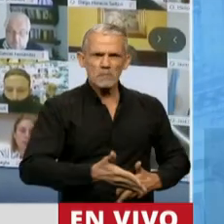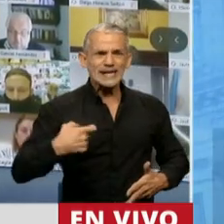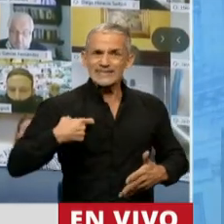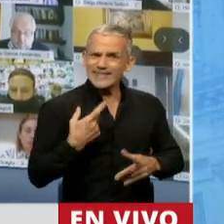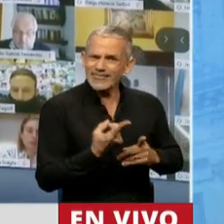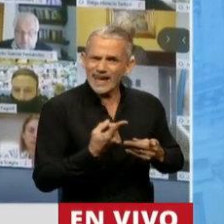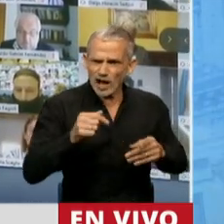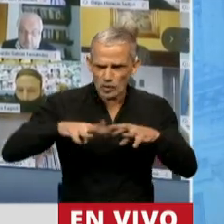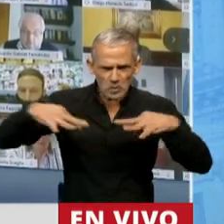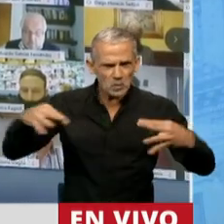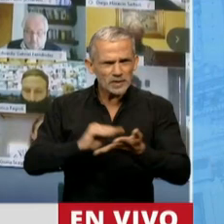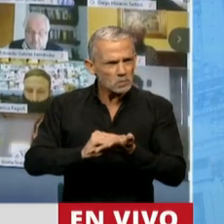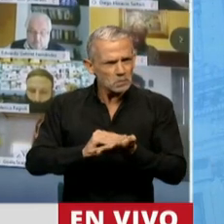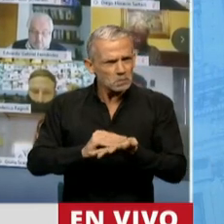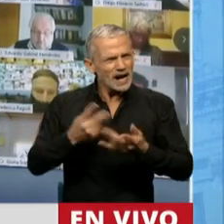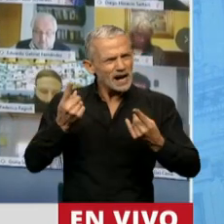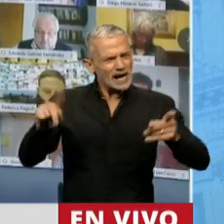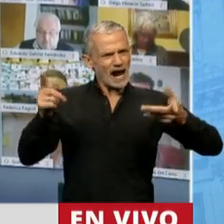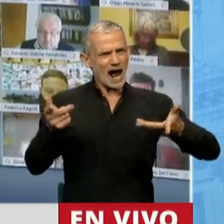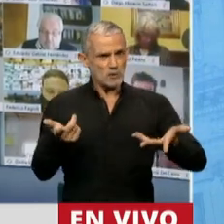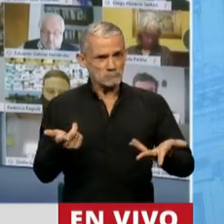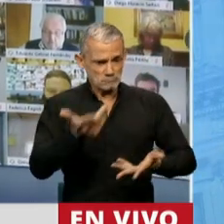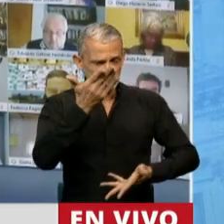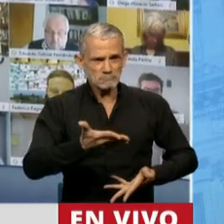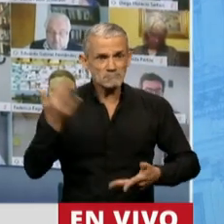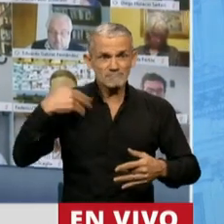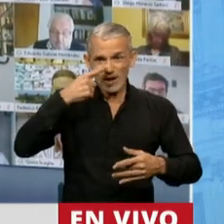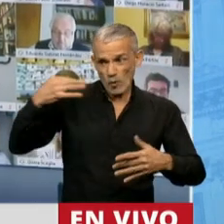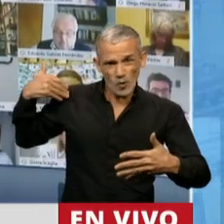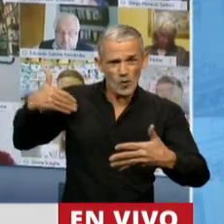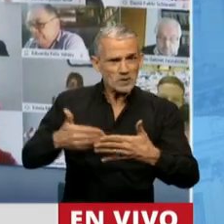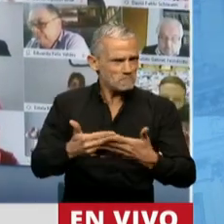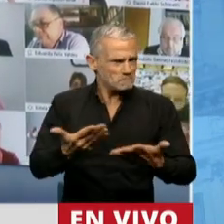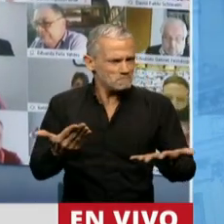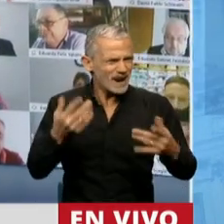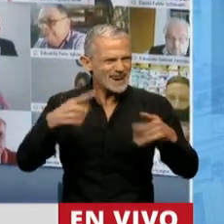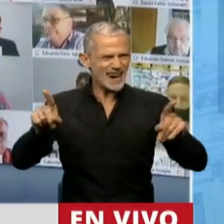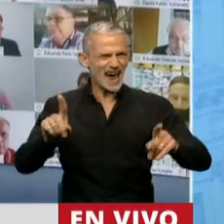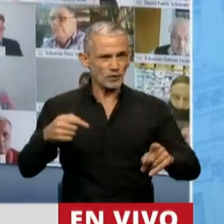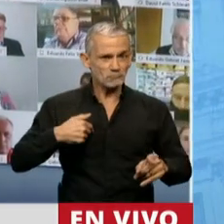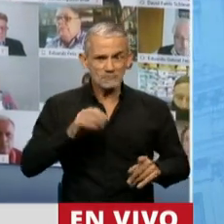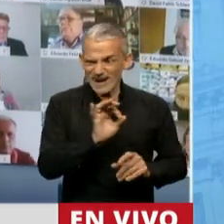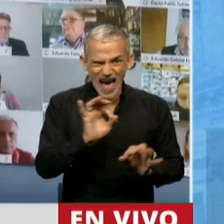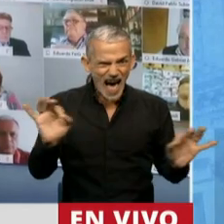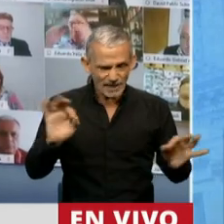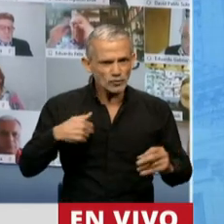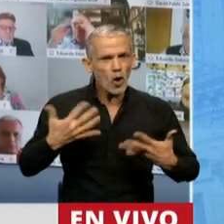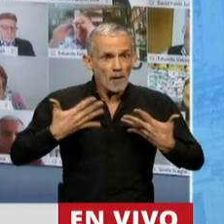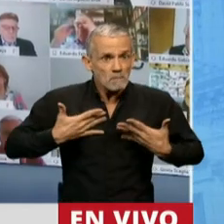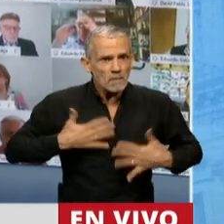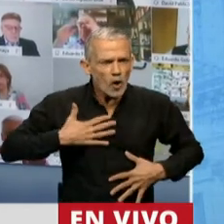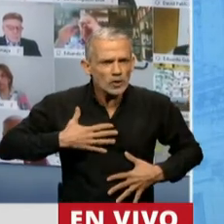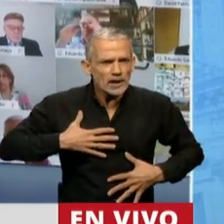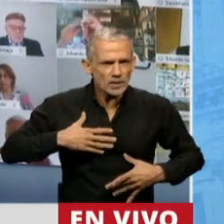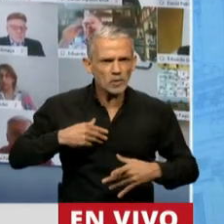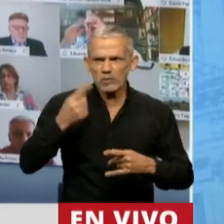sindicales en esta Cámara, lamentablemente, y menos en los últimos tiempos. Yo me alegro muchísimo, me alegro por mucha